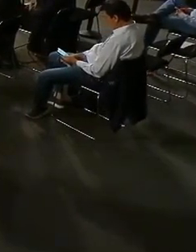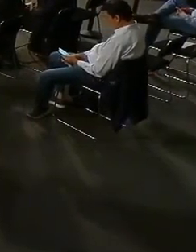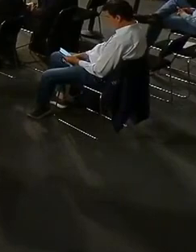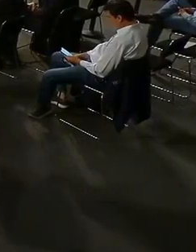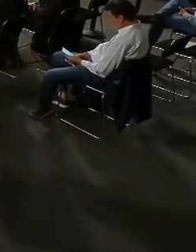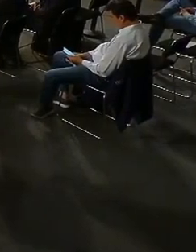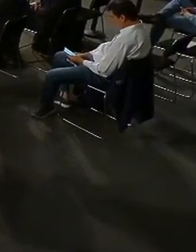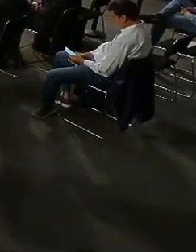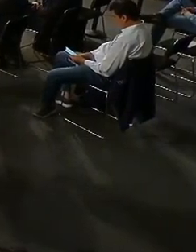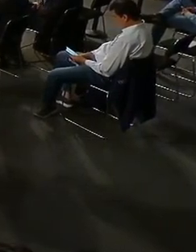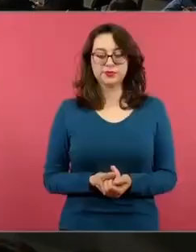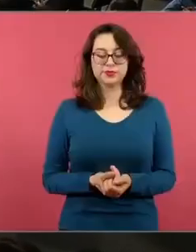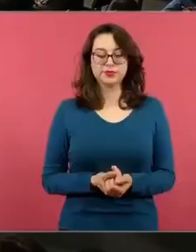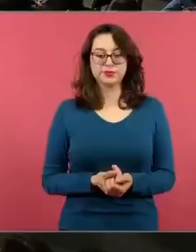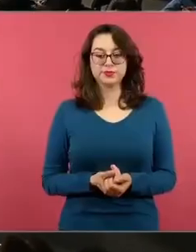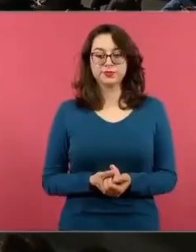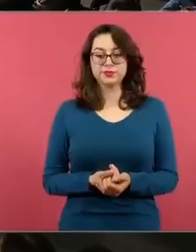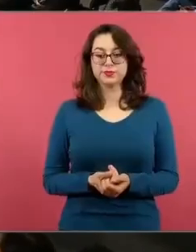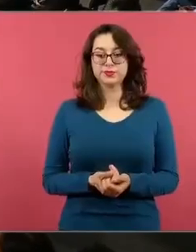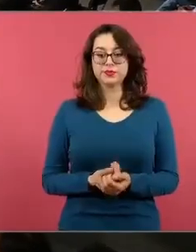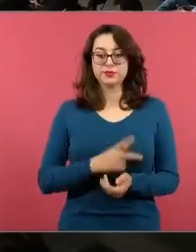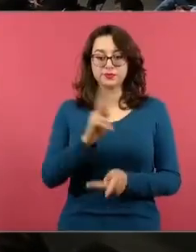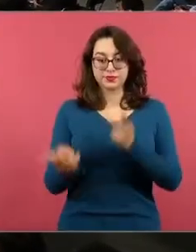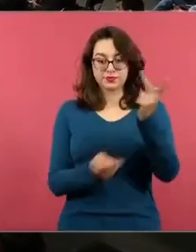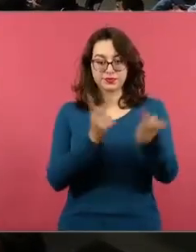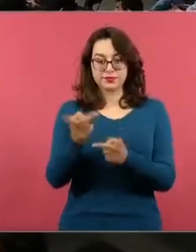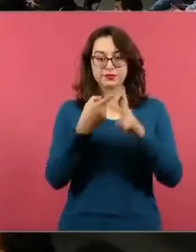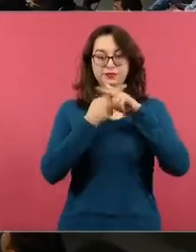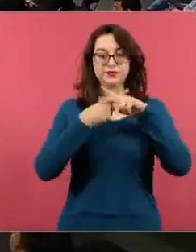gracias por Adrián Jiménez